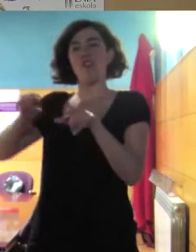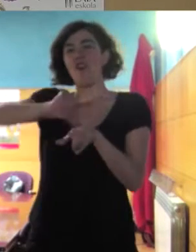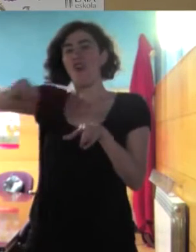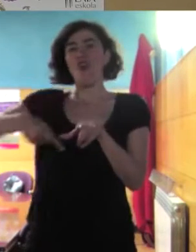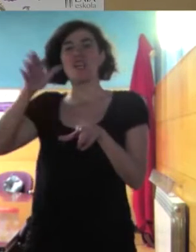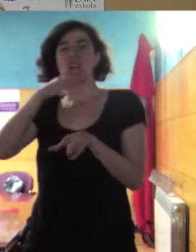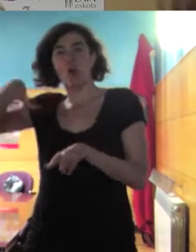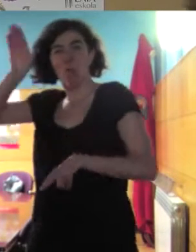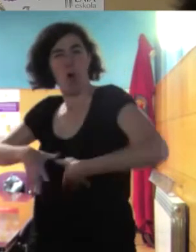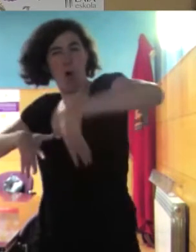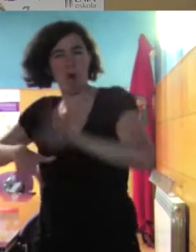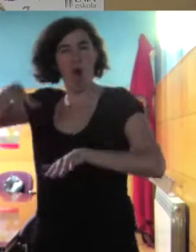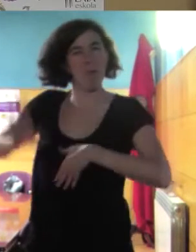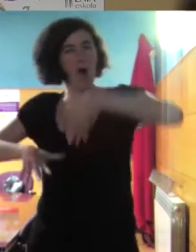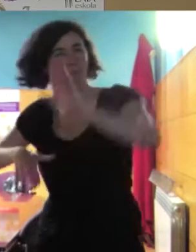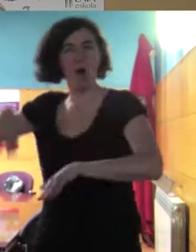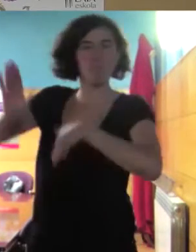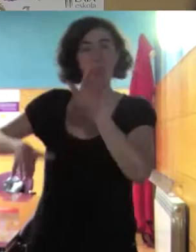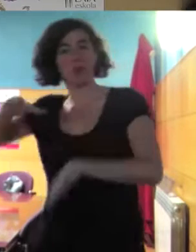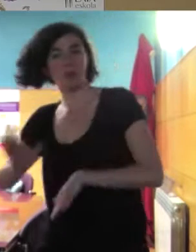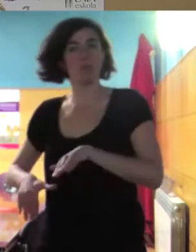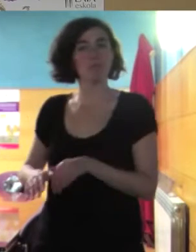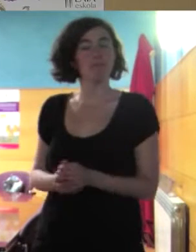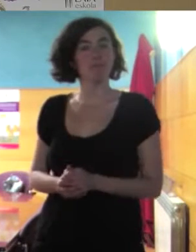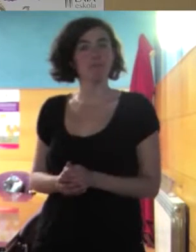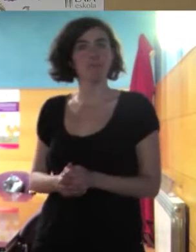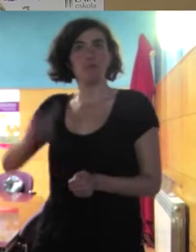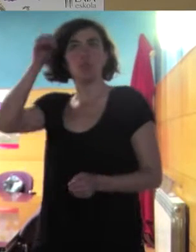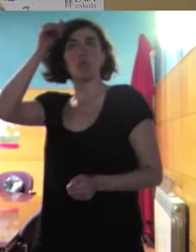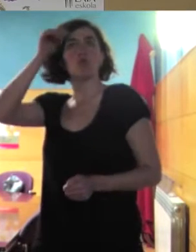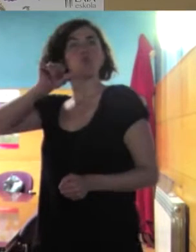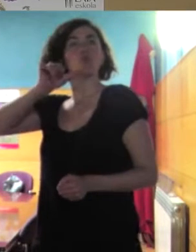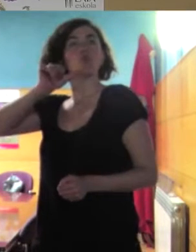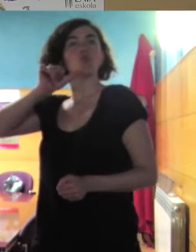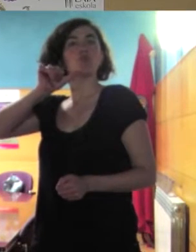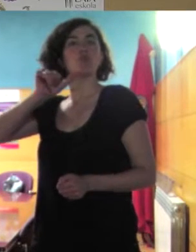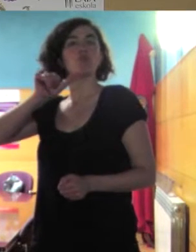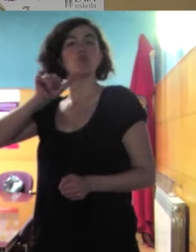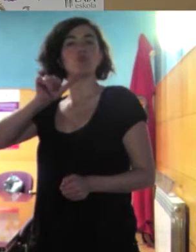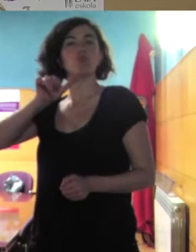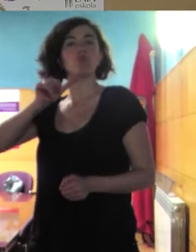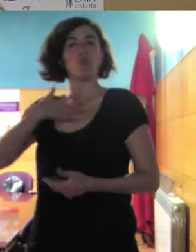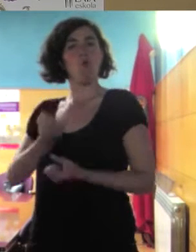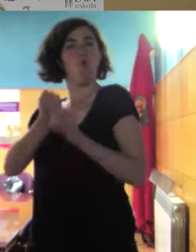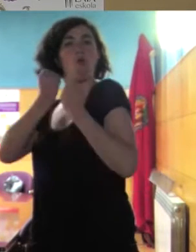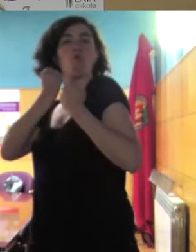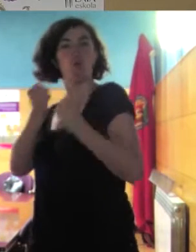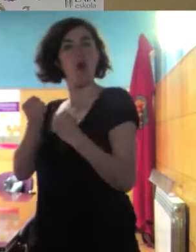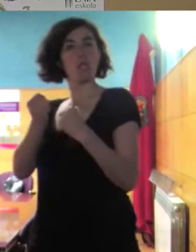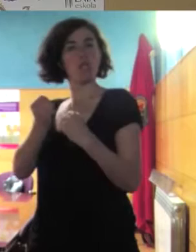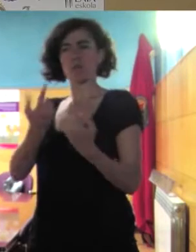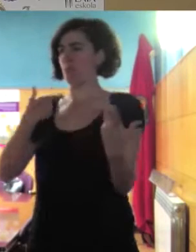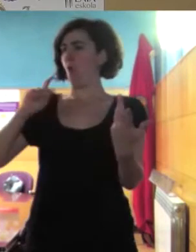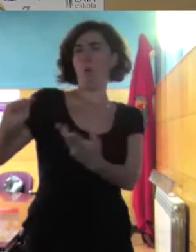pisando charcos y ellos van adelante y van fuertes a por